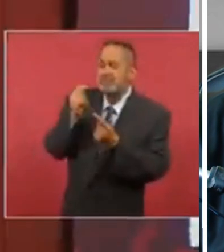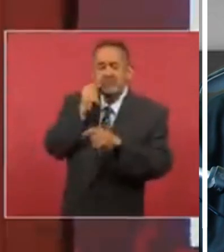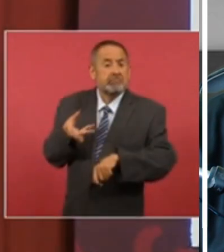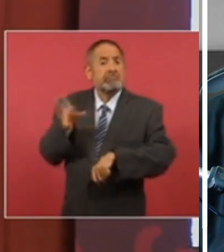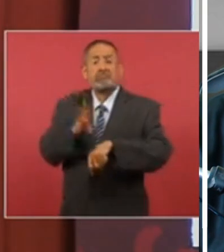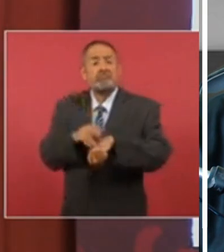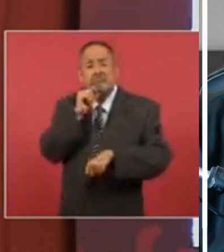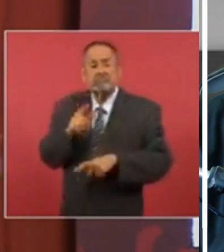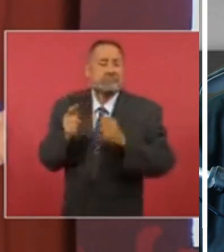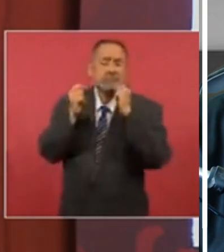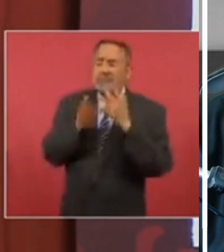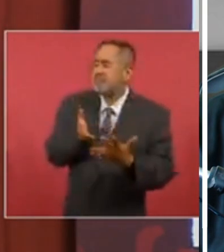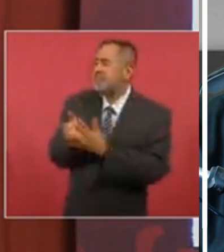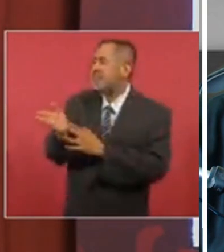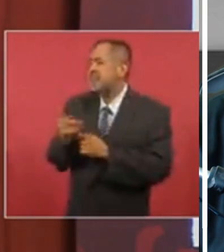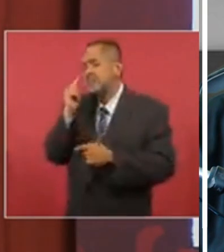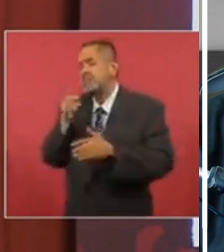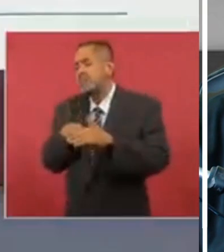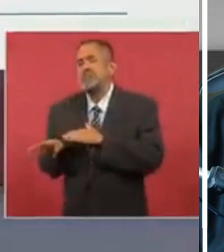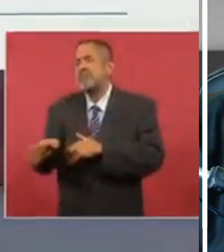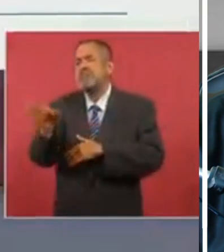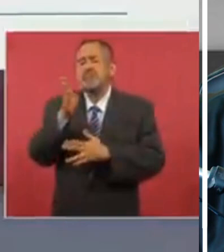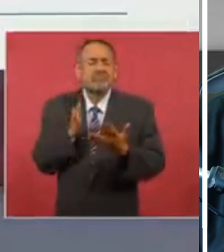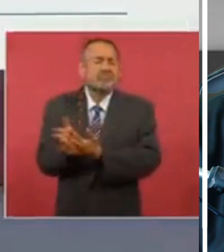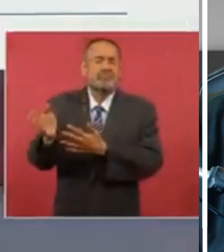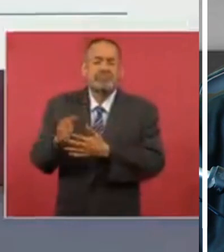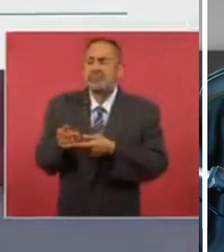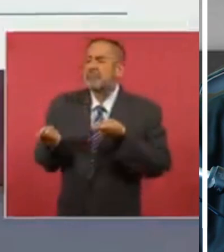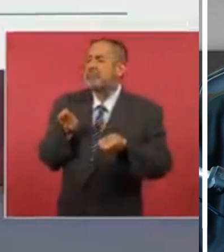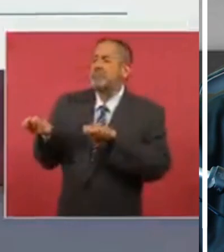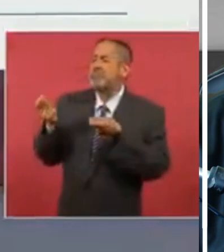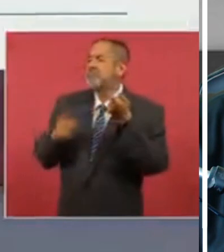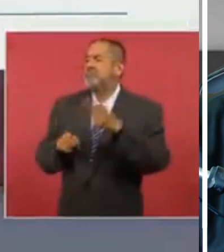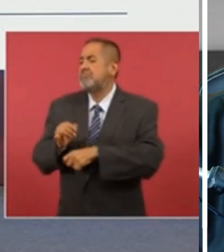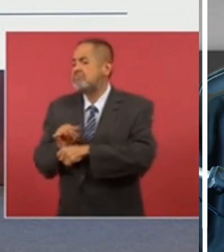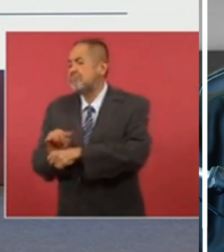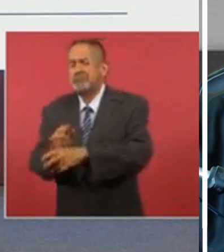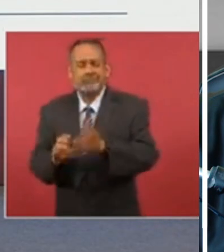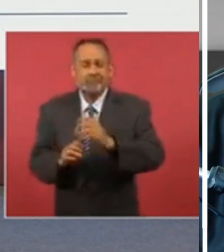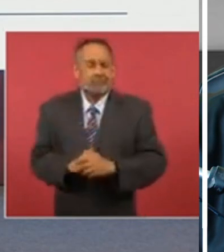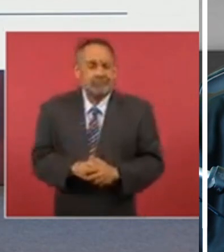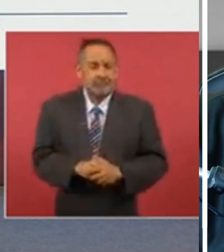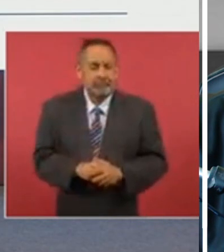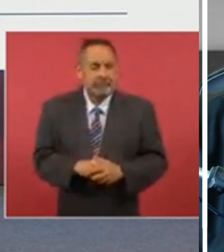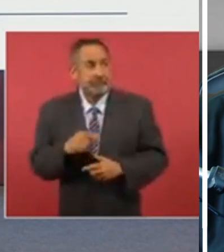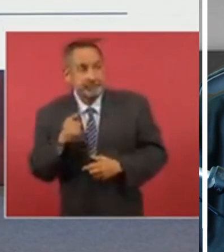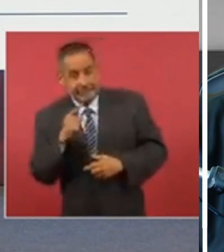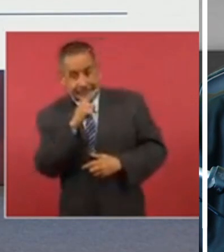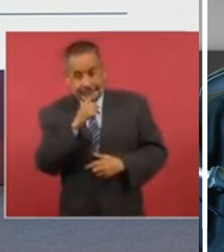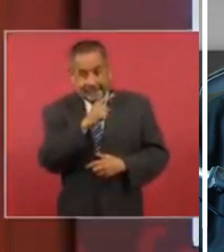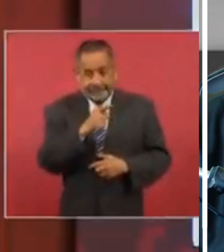permiso se metían hasta la cocina es más ellos manejaban